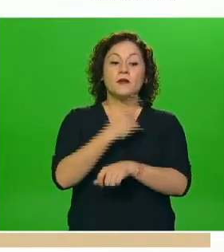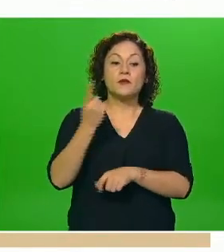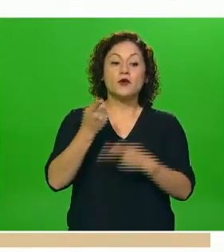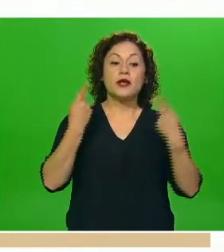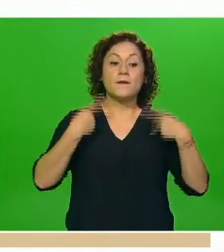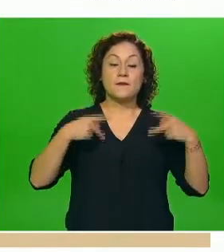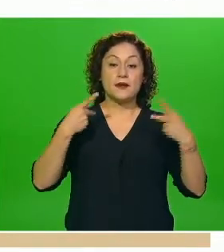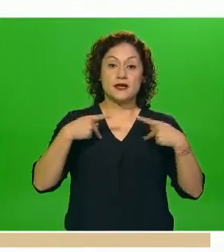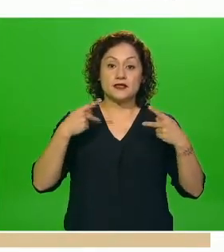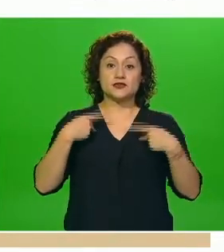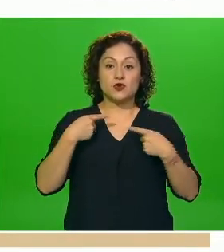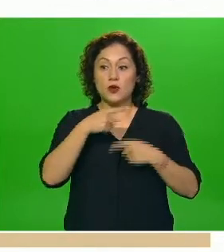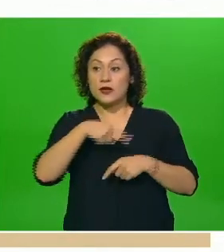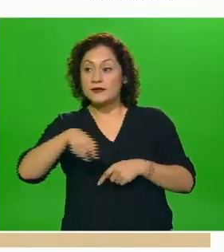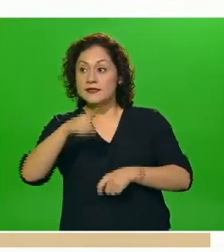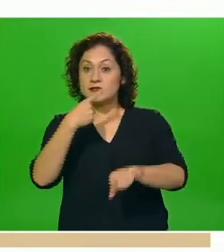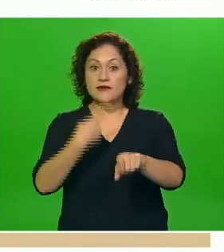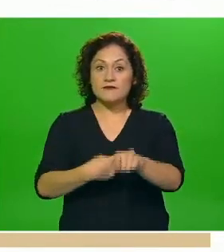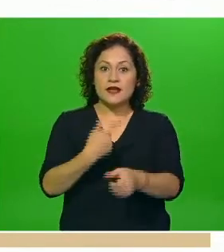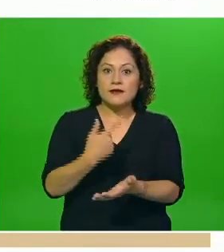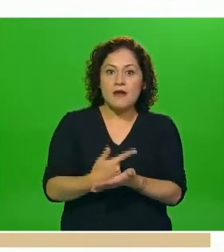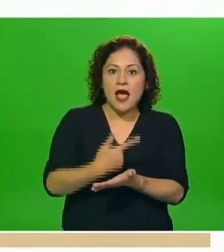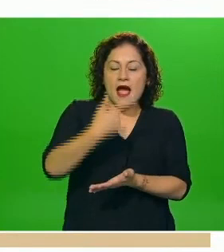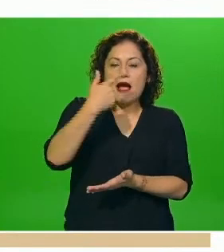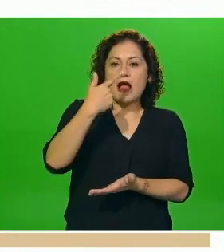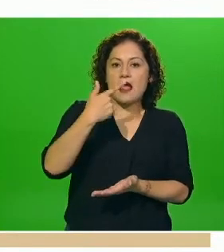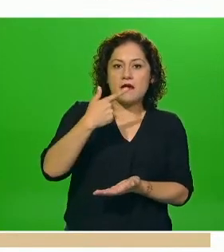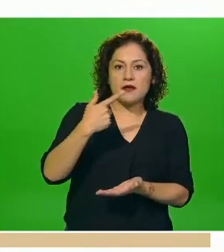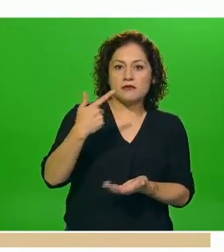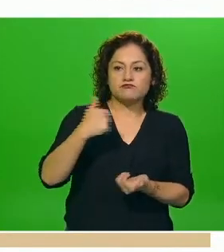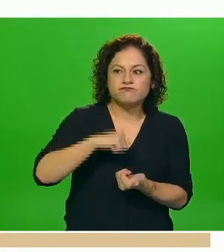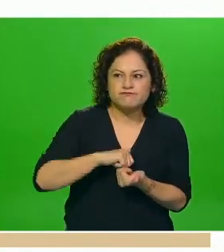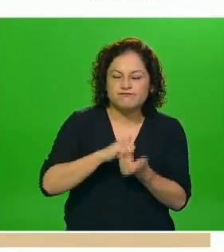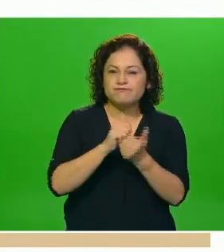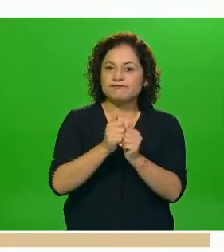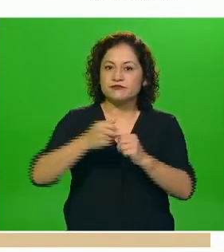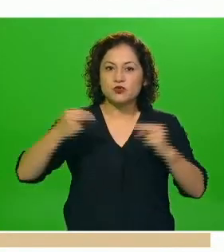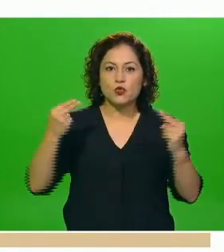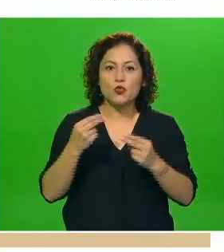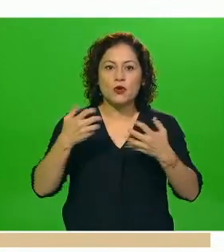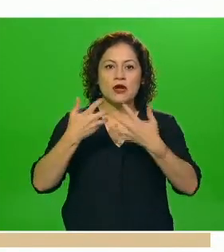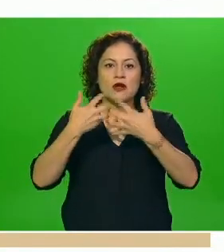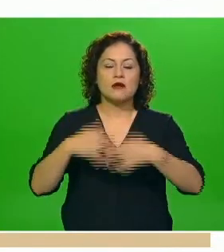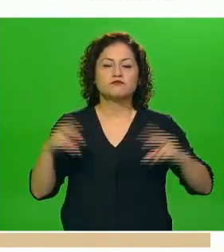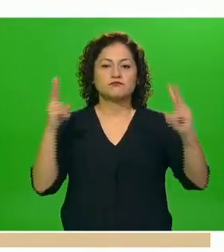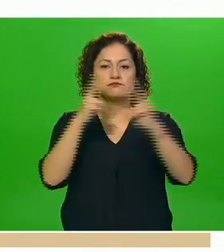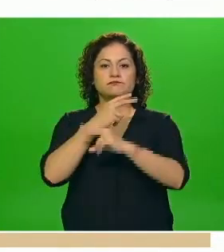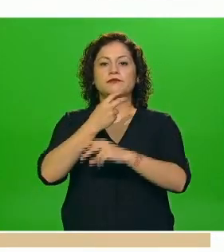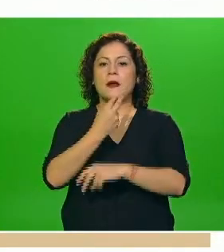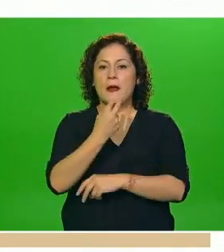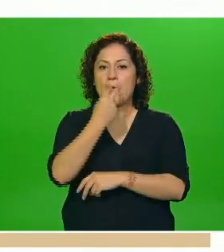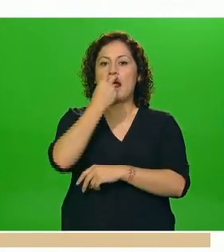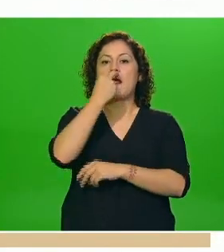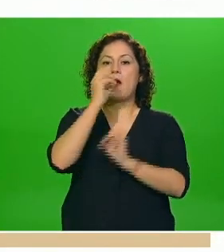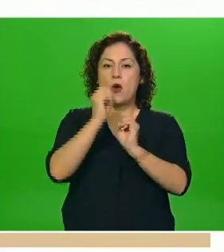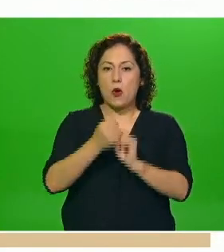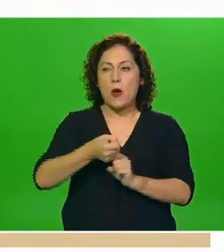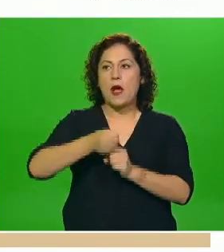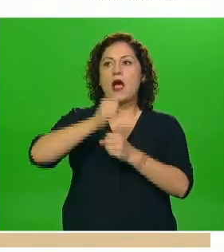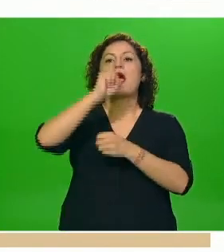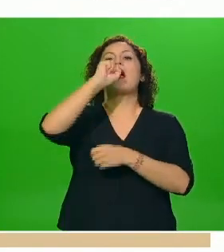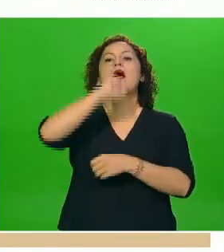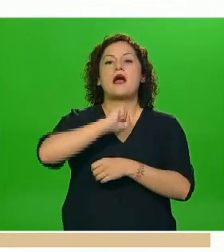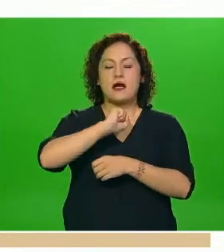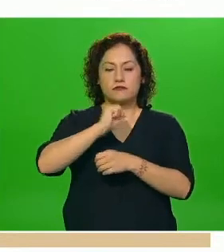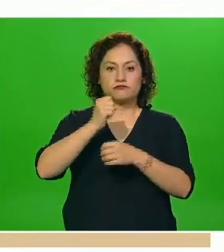un ventilador son aquellas personas que tienen un comportamiento que requieren una ventilación mecánica